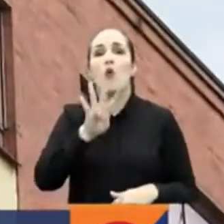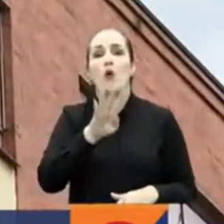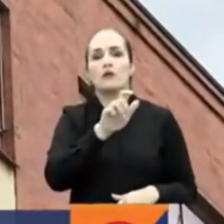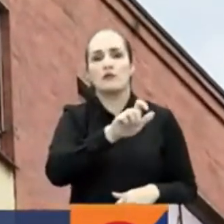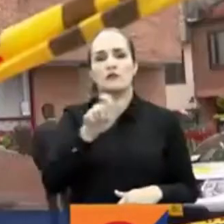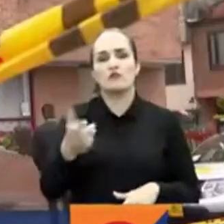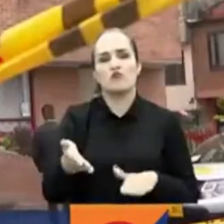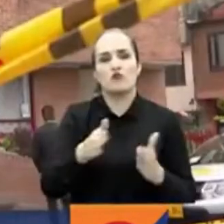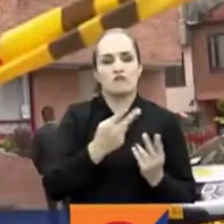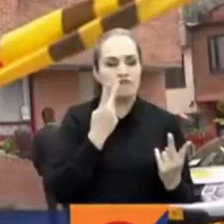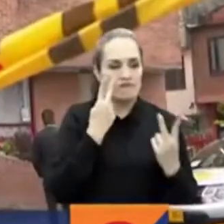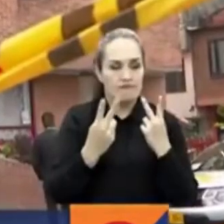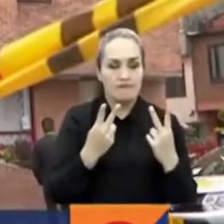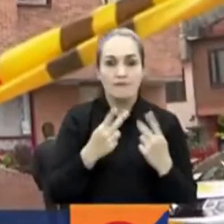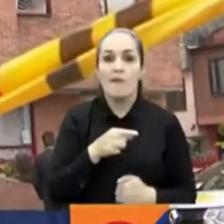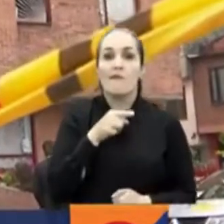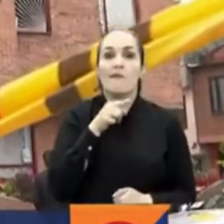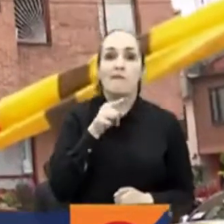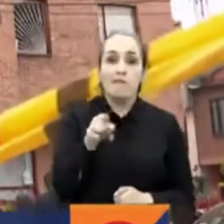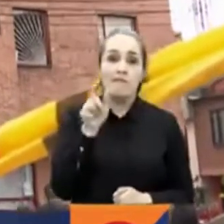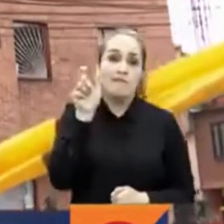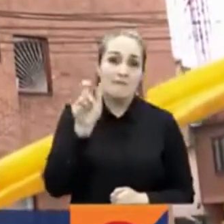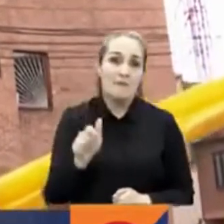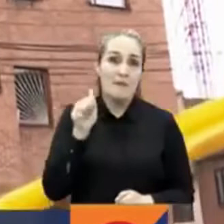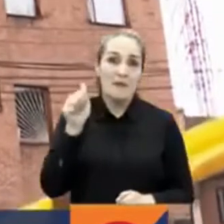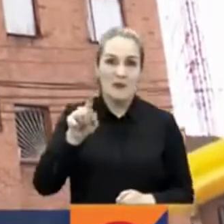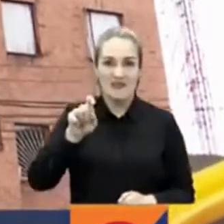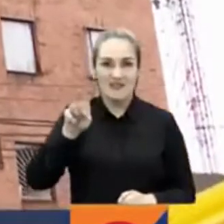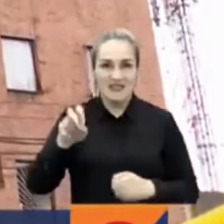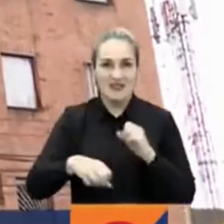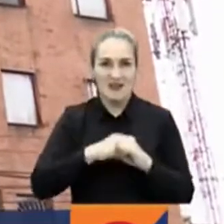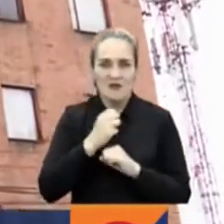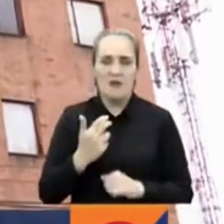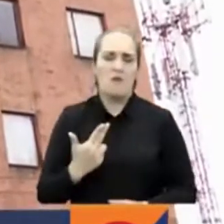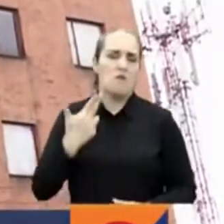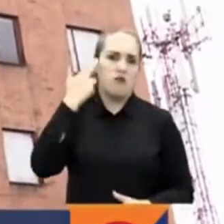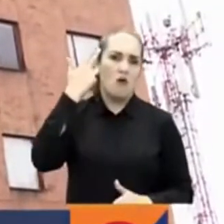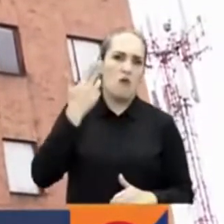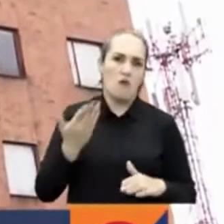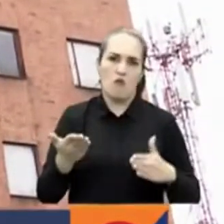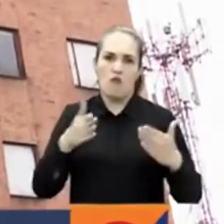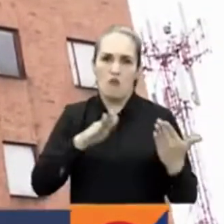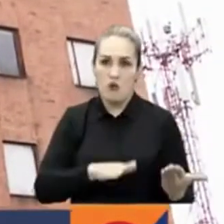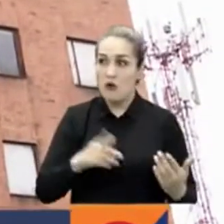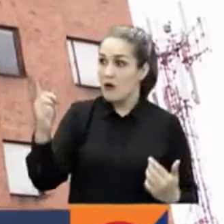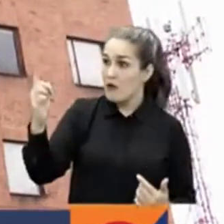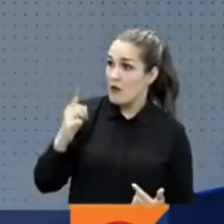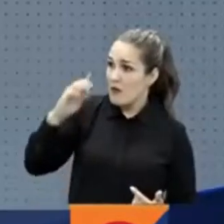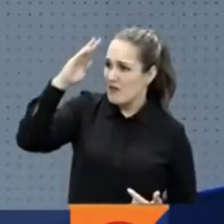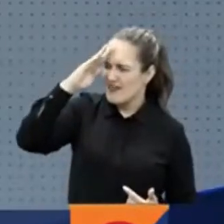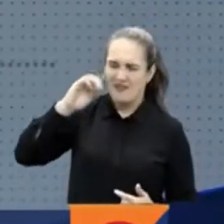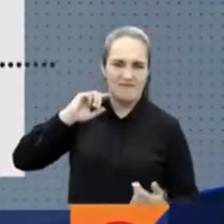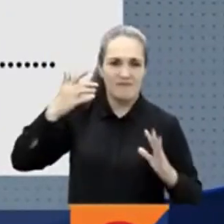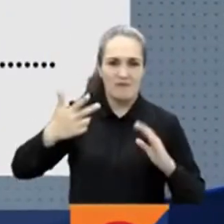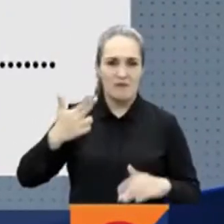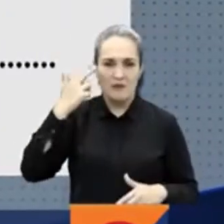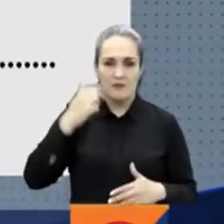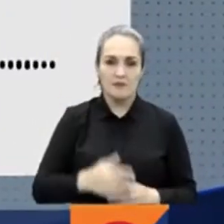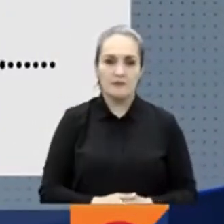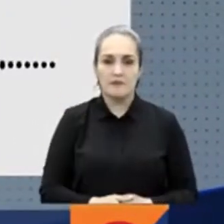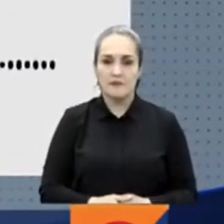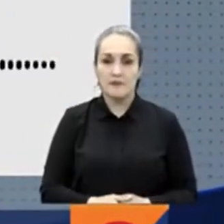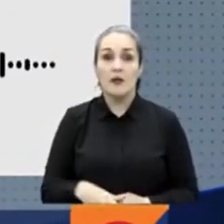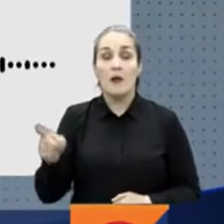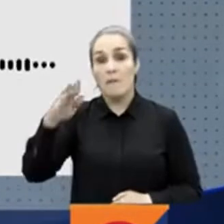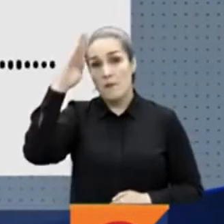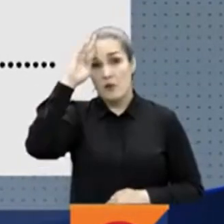que murieron allí. Entre ellos, el mismo agresor de 67 años, quien se disparó a la llegada de la policía. Lleva la policía a la